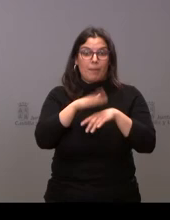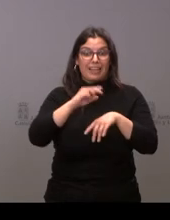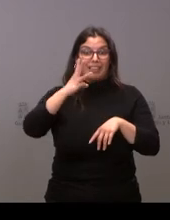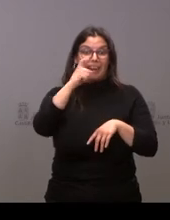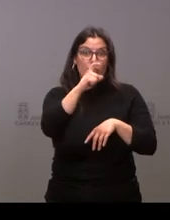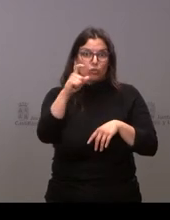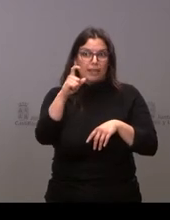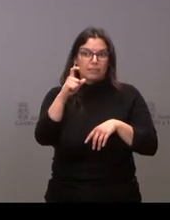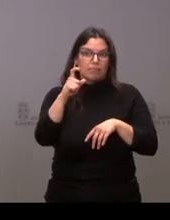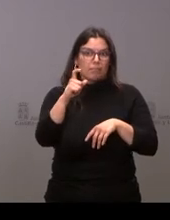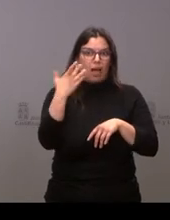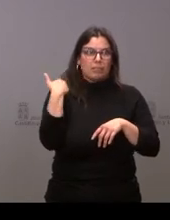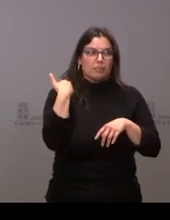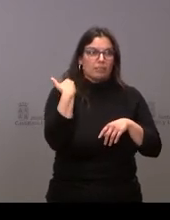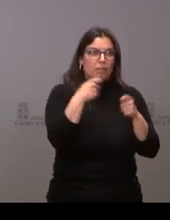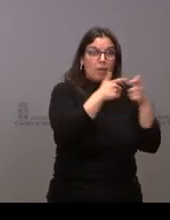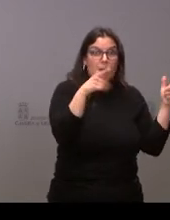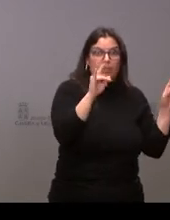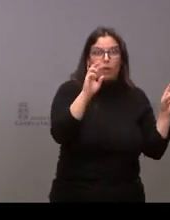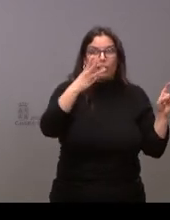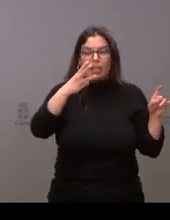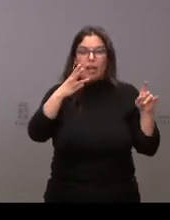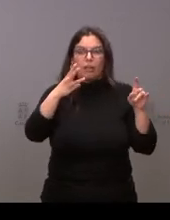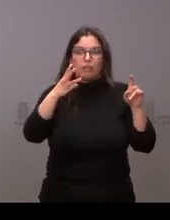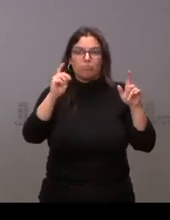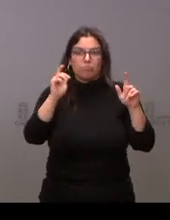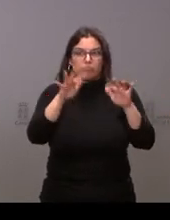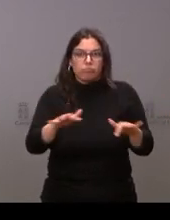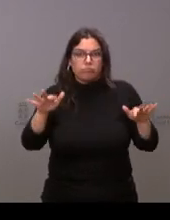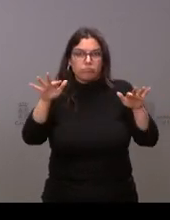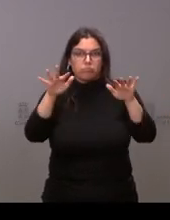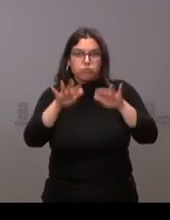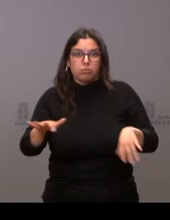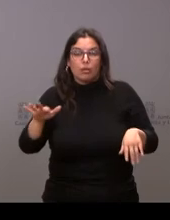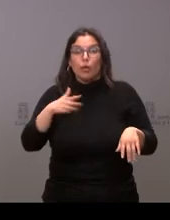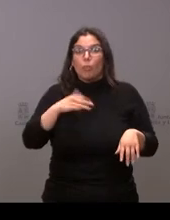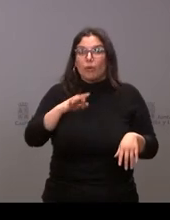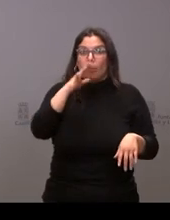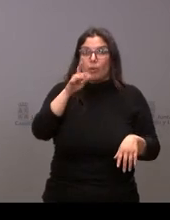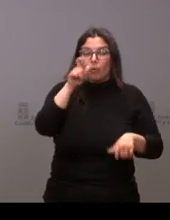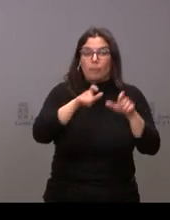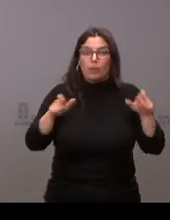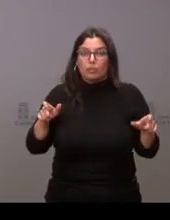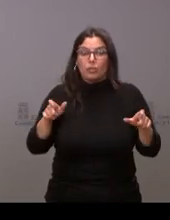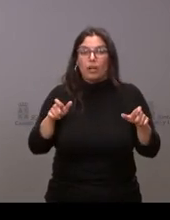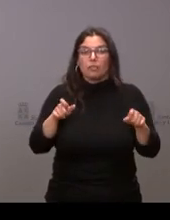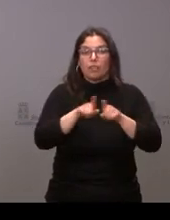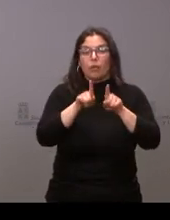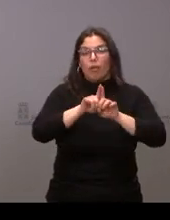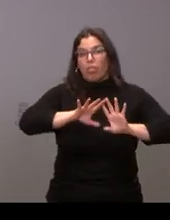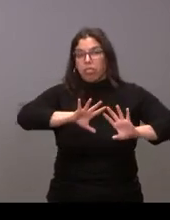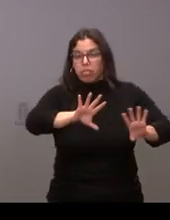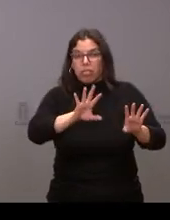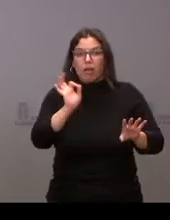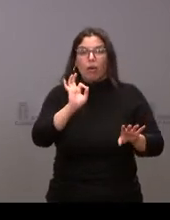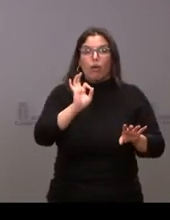terceras dosis muy bien porque la gente se ha rezagado o porque se van a viajar o muchos incluso porque no